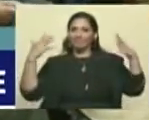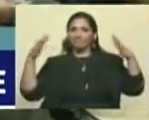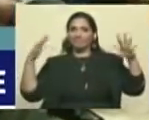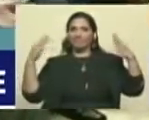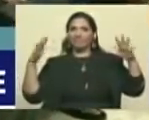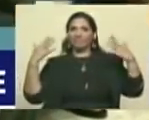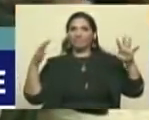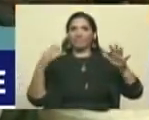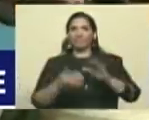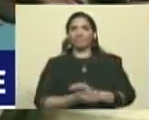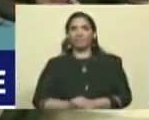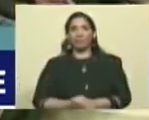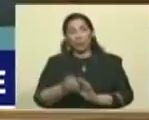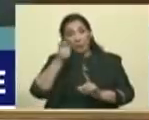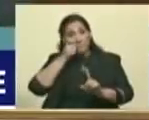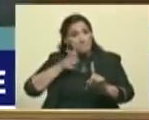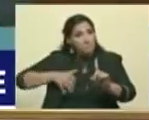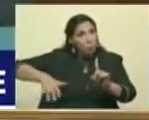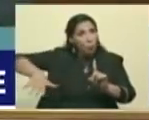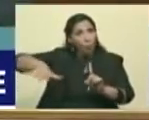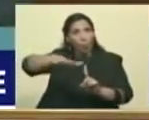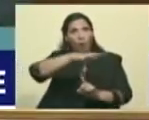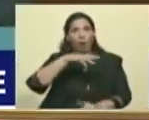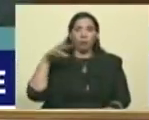Es el pueblo venezolano